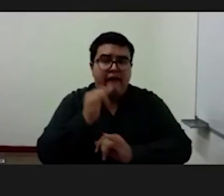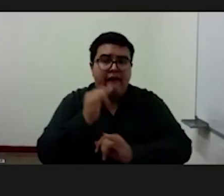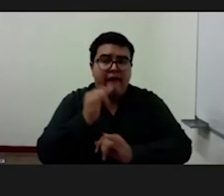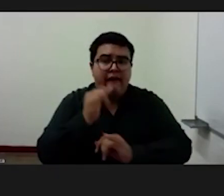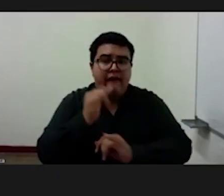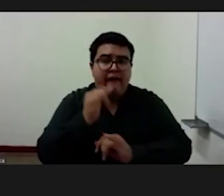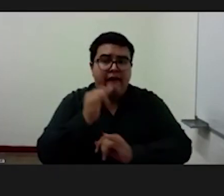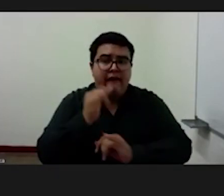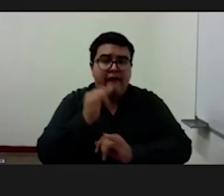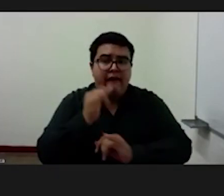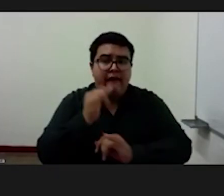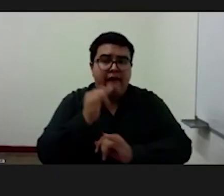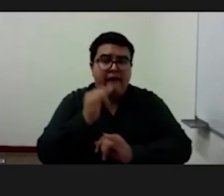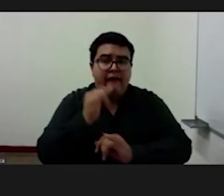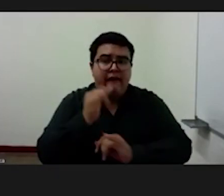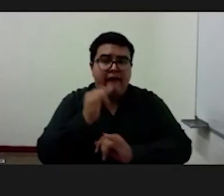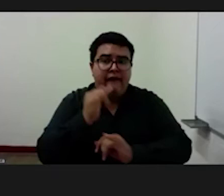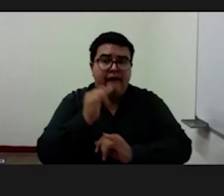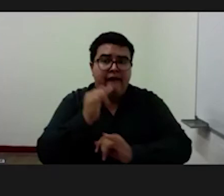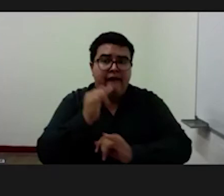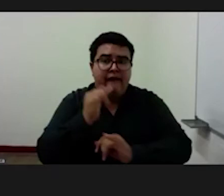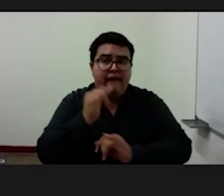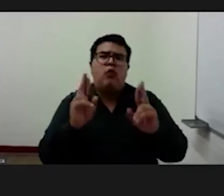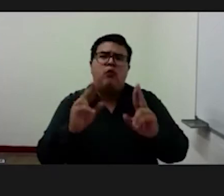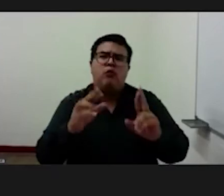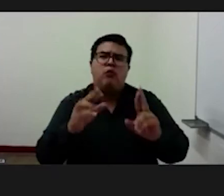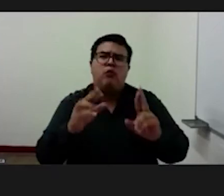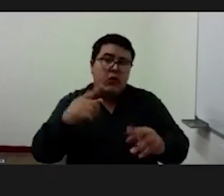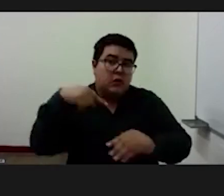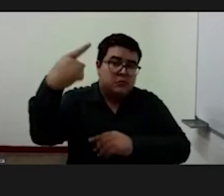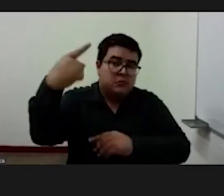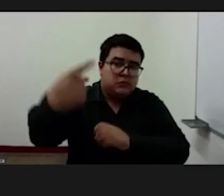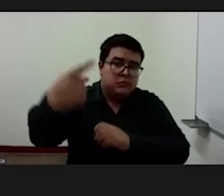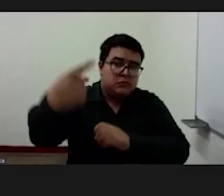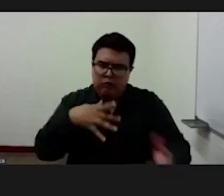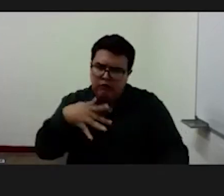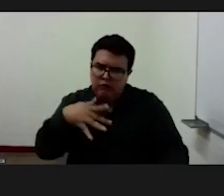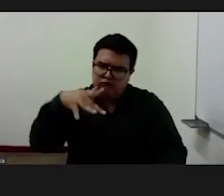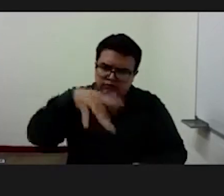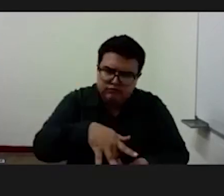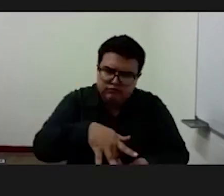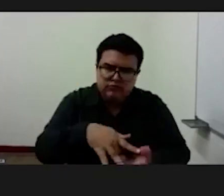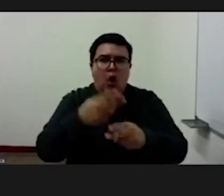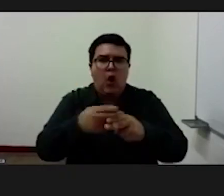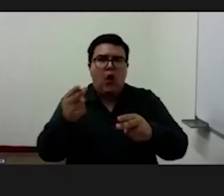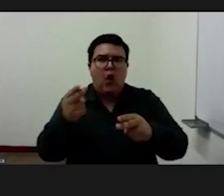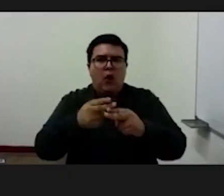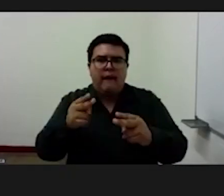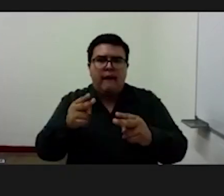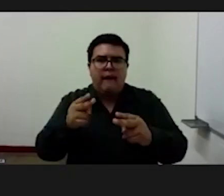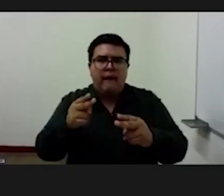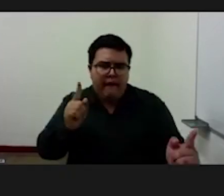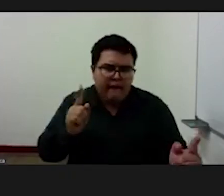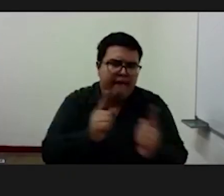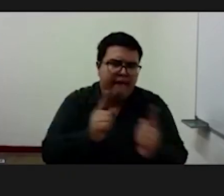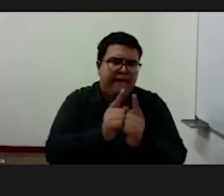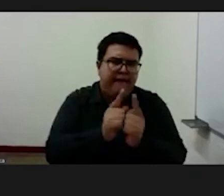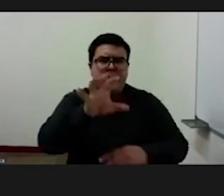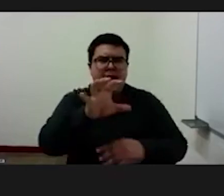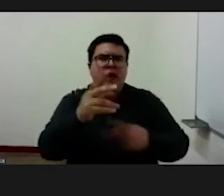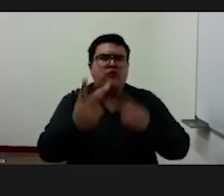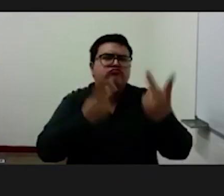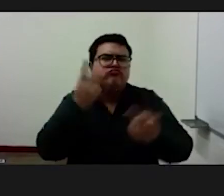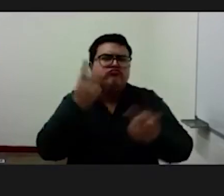mucho pronto visitarnos.